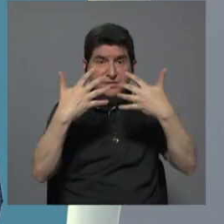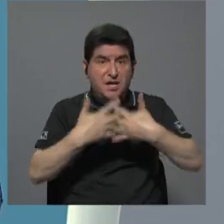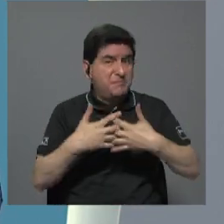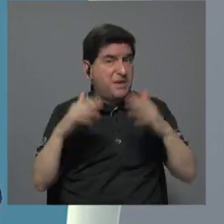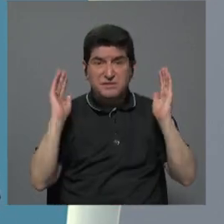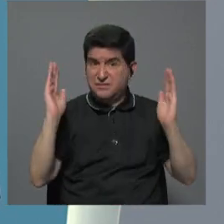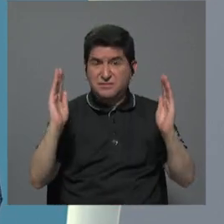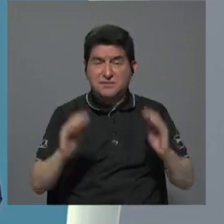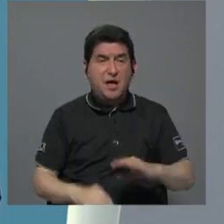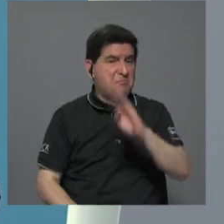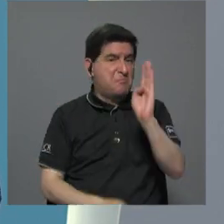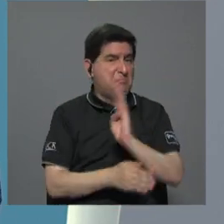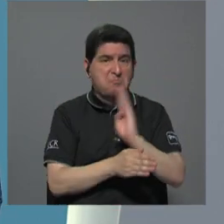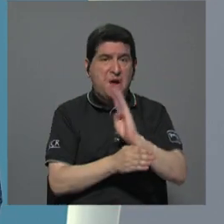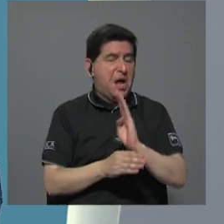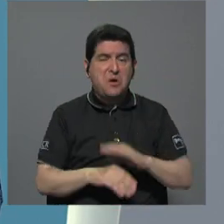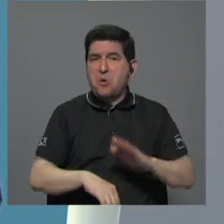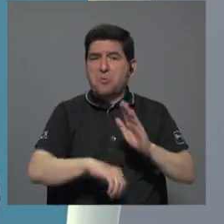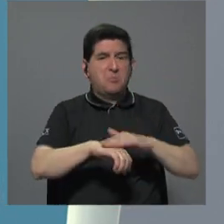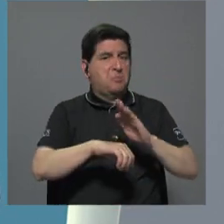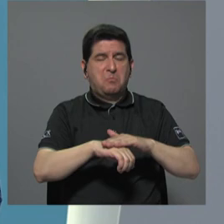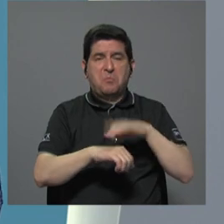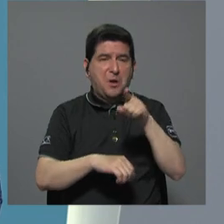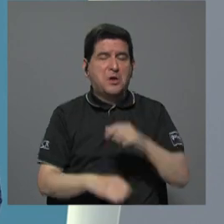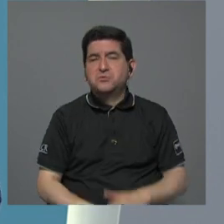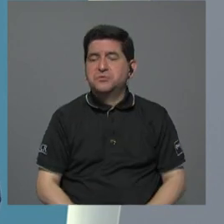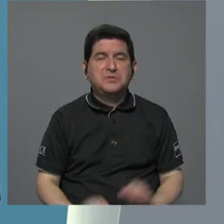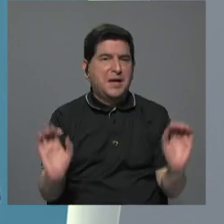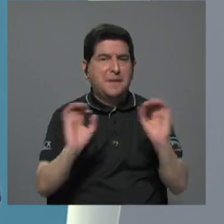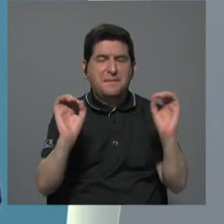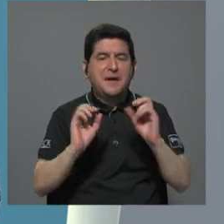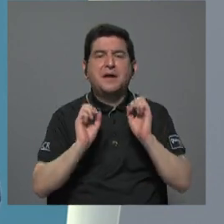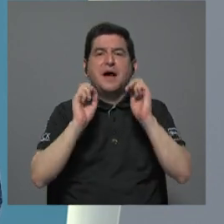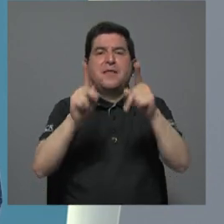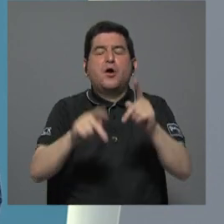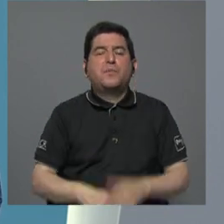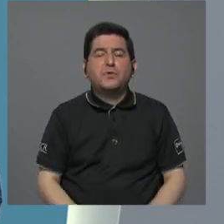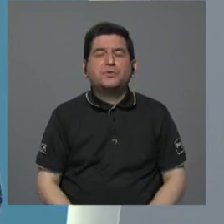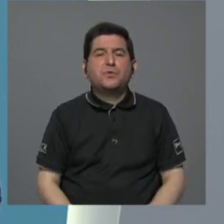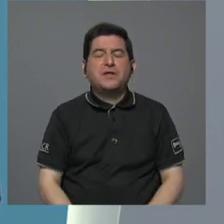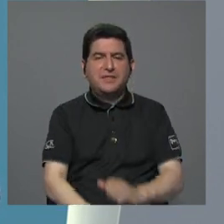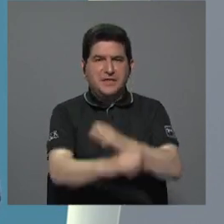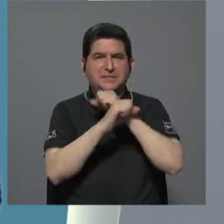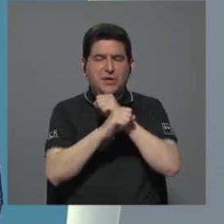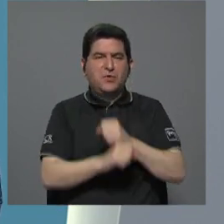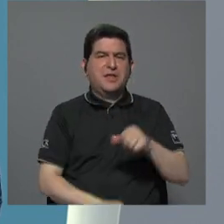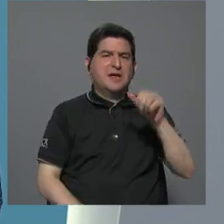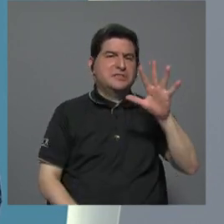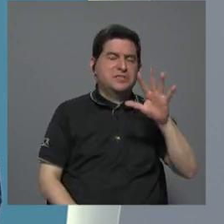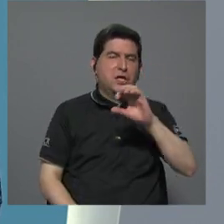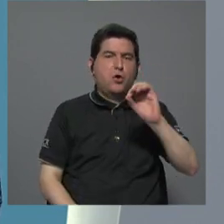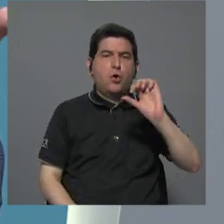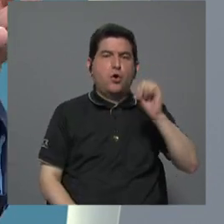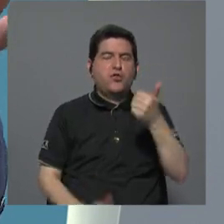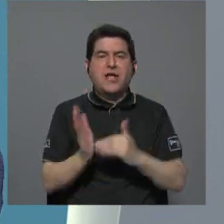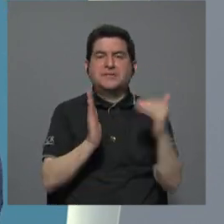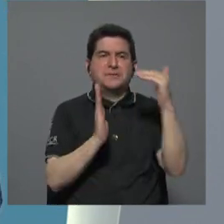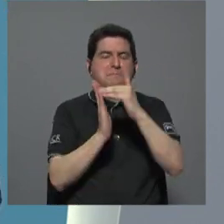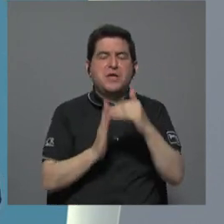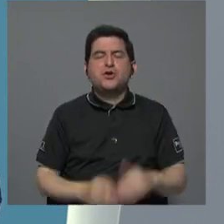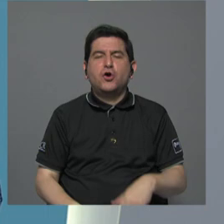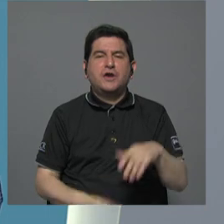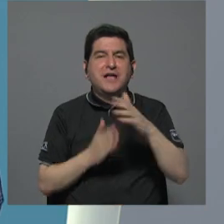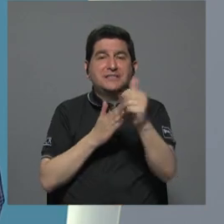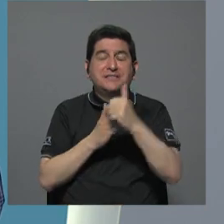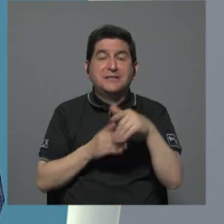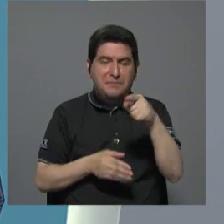es grande, ningún banco le facilita ninguna posibilidad de otorgar garantías de 5 o 10 millones de dólares para una obra de ese